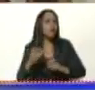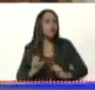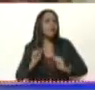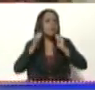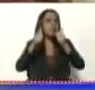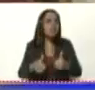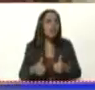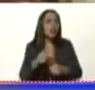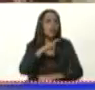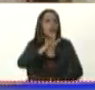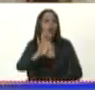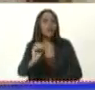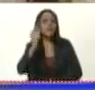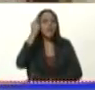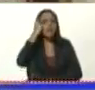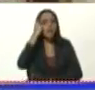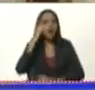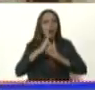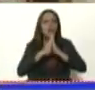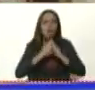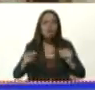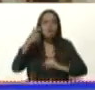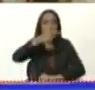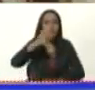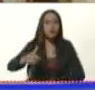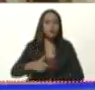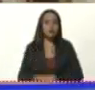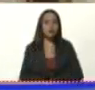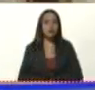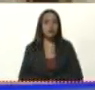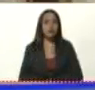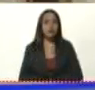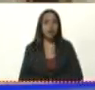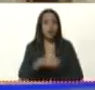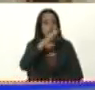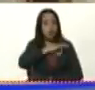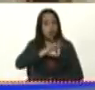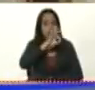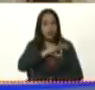una cuarentena colectiva, una cuarentena social.